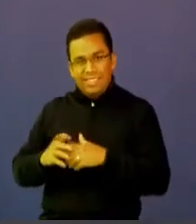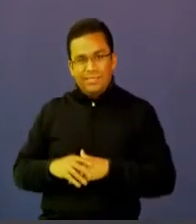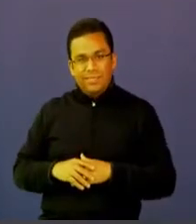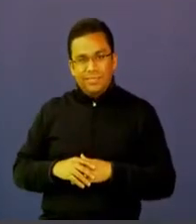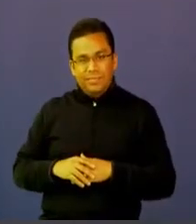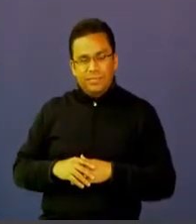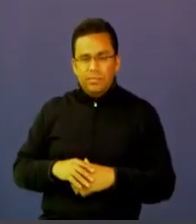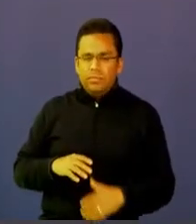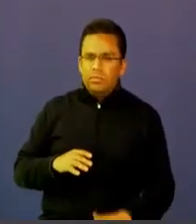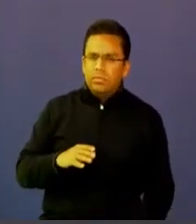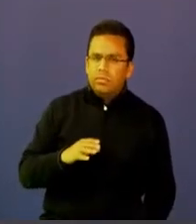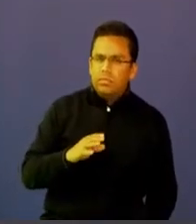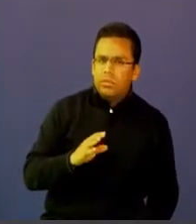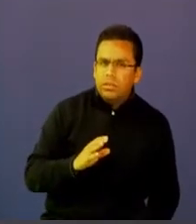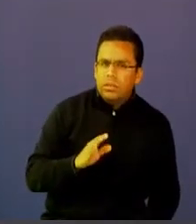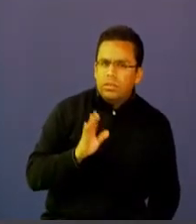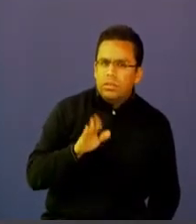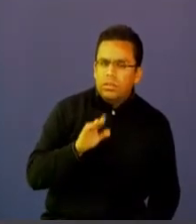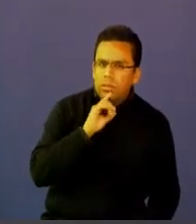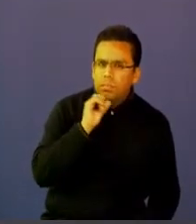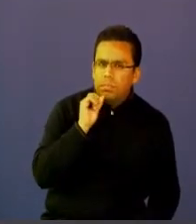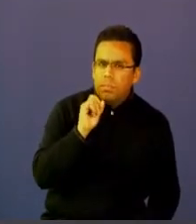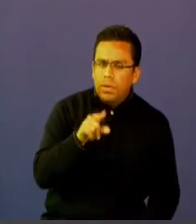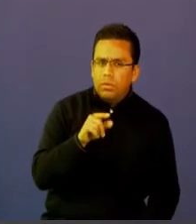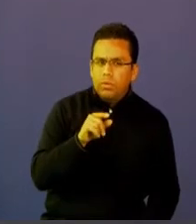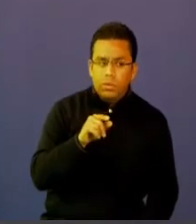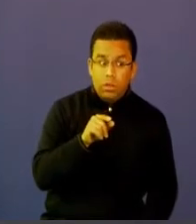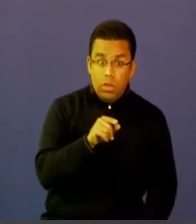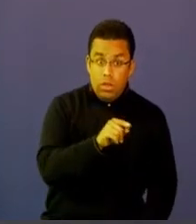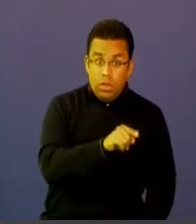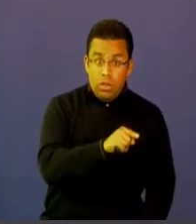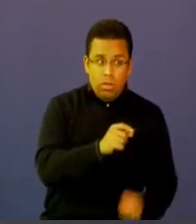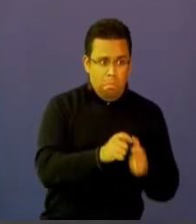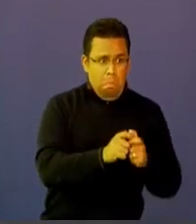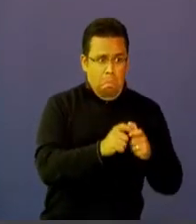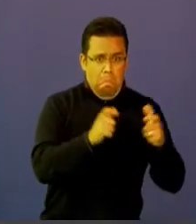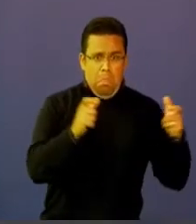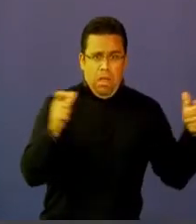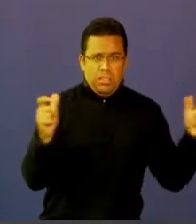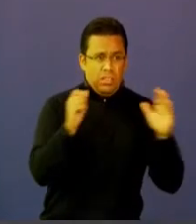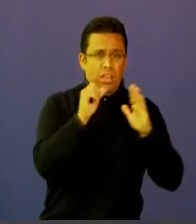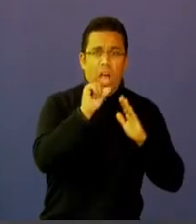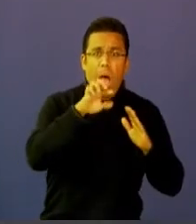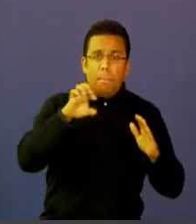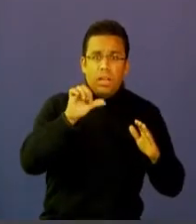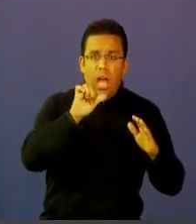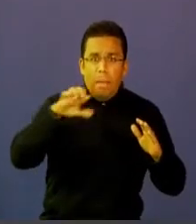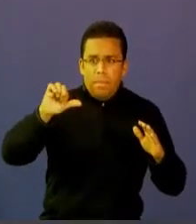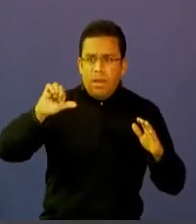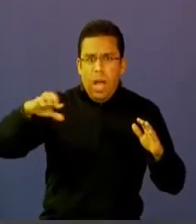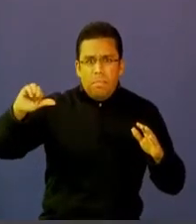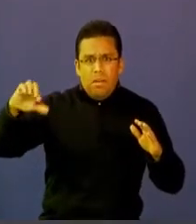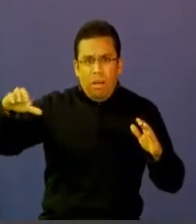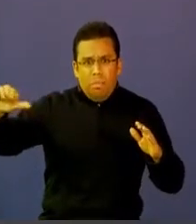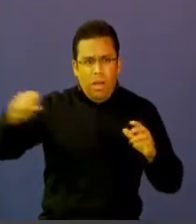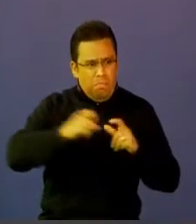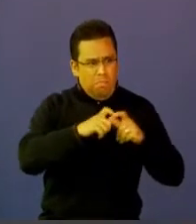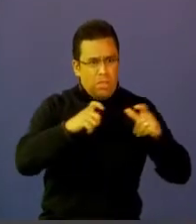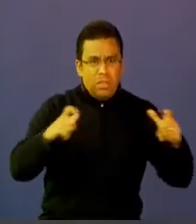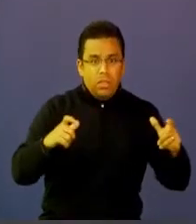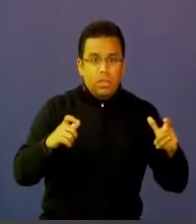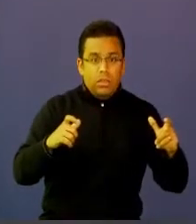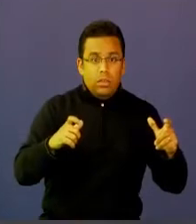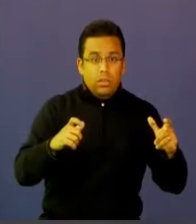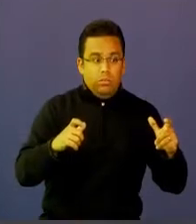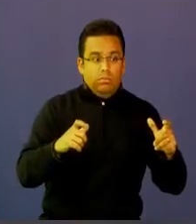pregunto, ¿será que eran muchas? ¿Será que son muchas las aplicaciones que ya existen? La respuesta es contundente. No solo muchas, sino que cada vez